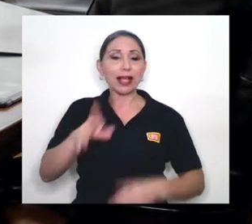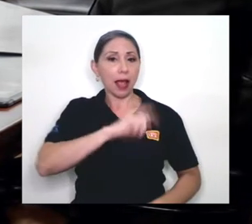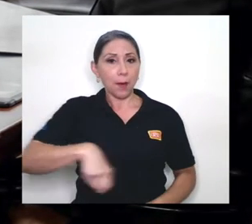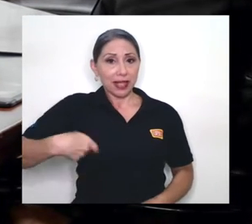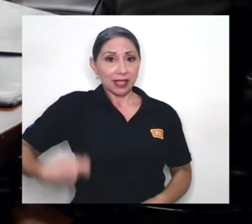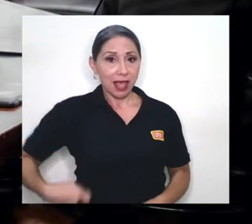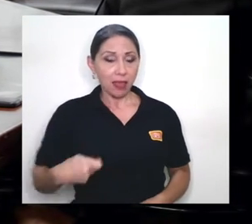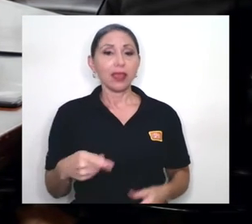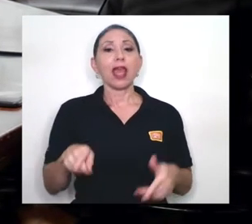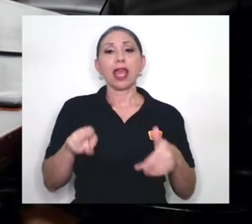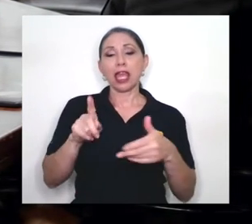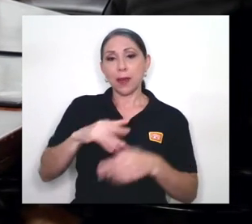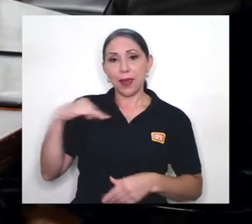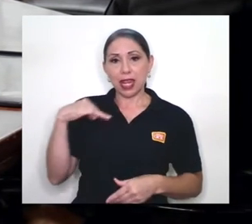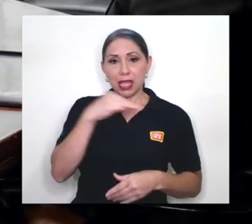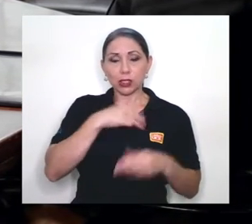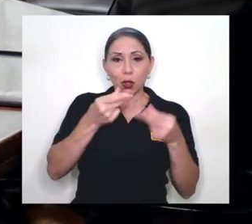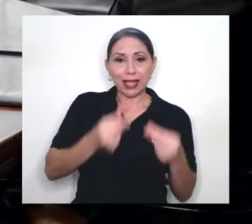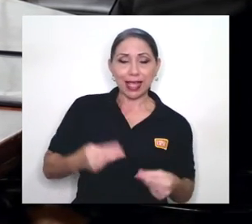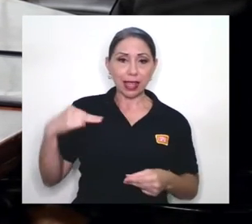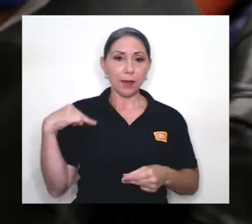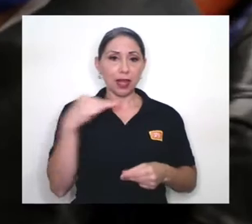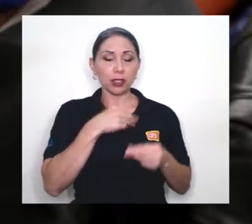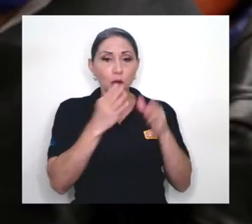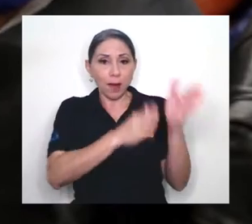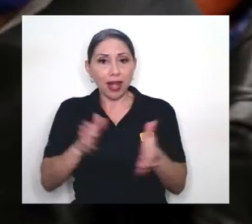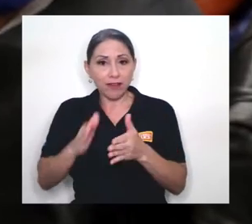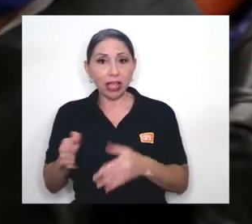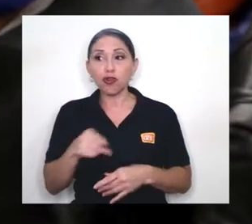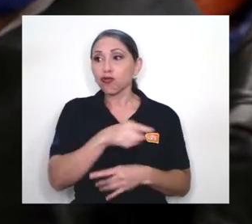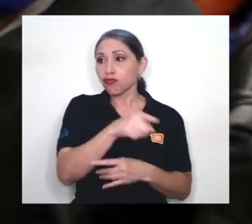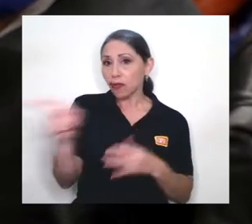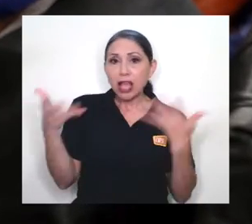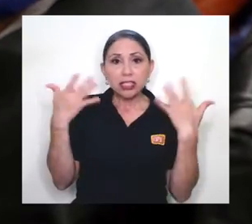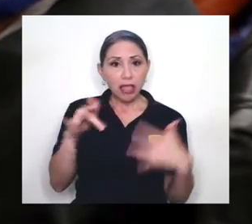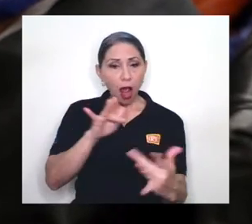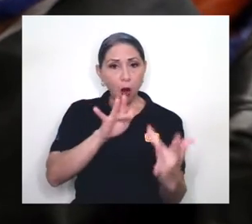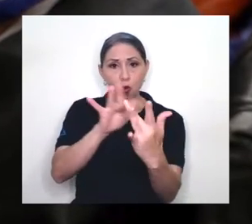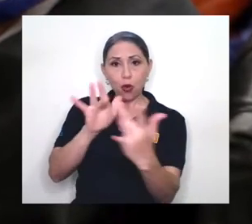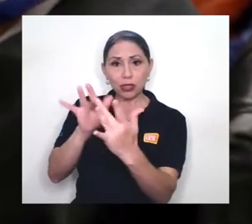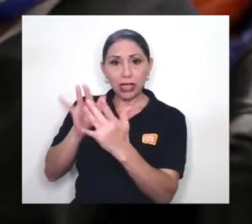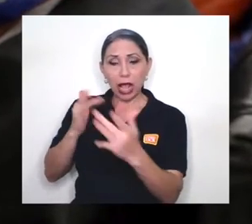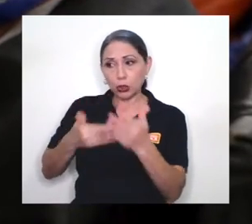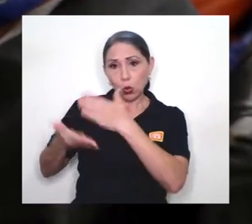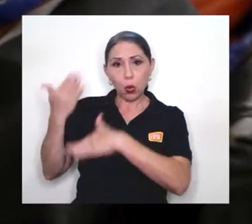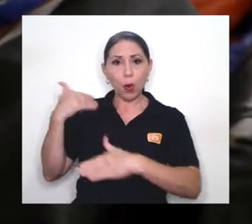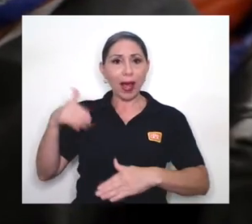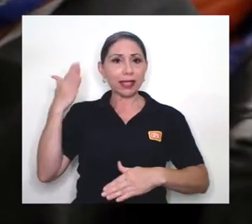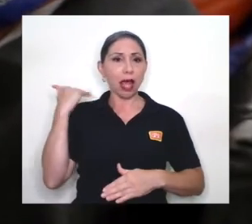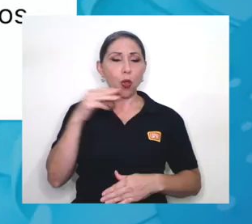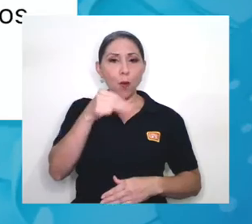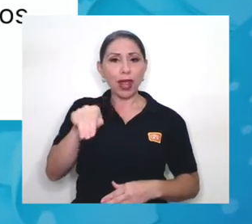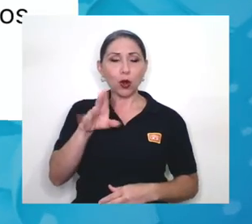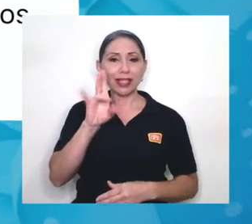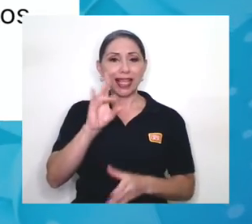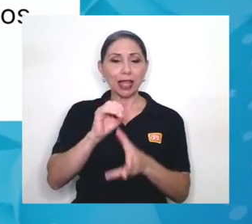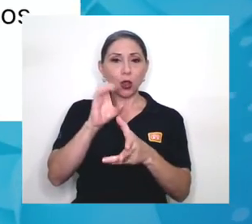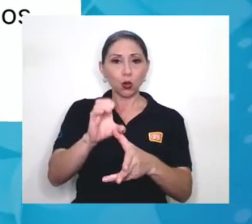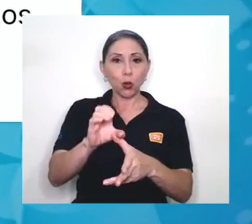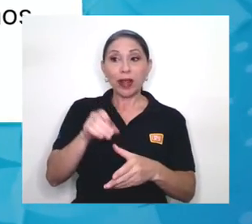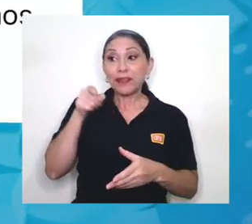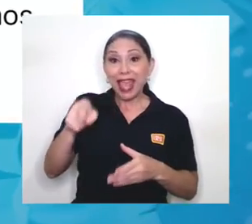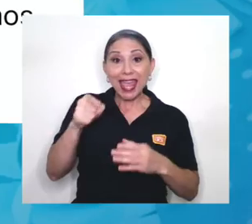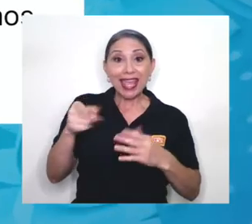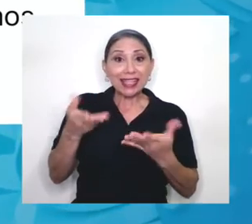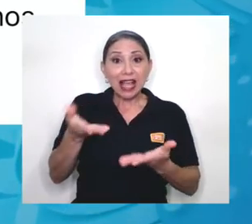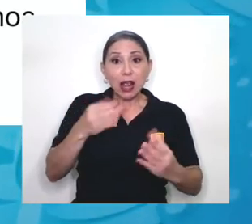y los ministros de Hacienda y de Planificación ya tuvieron un contacto cercano el pasado miércoles 7 de octubre. En él,